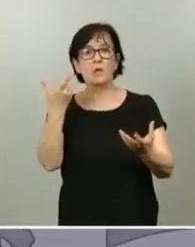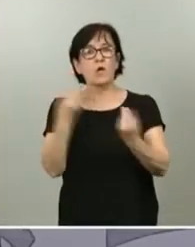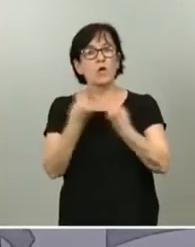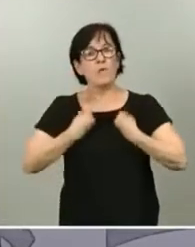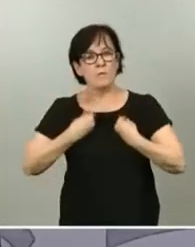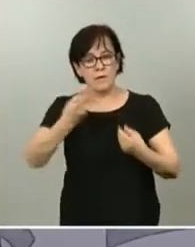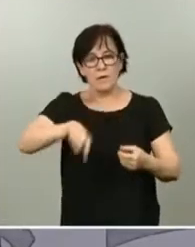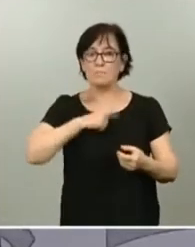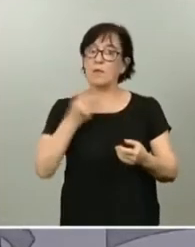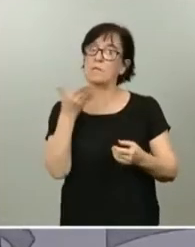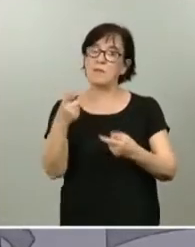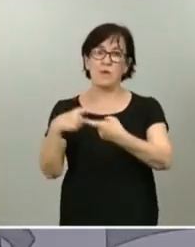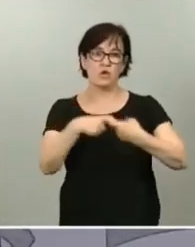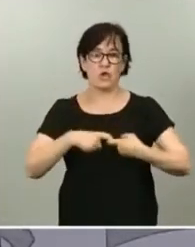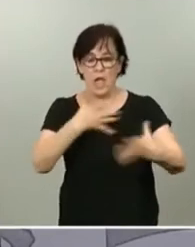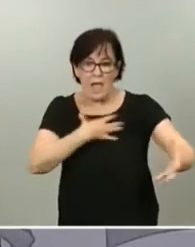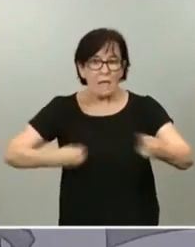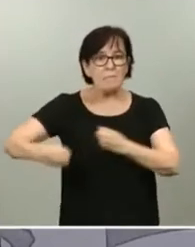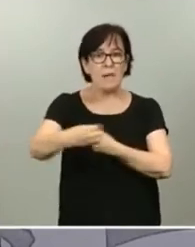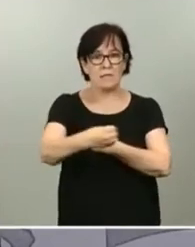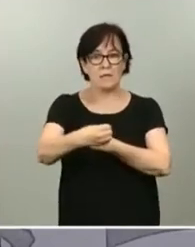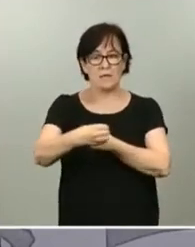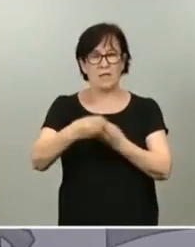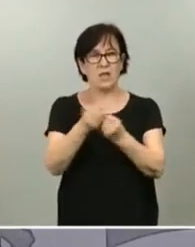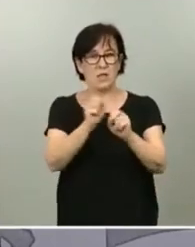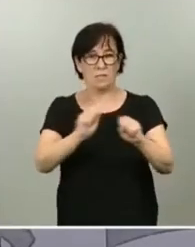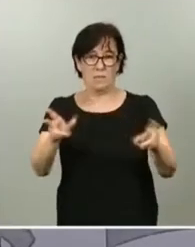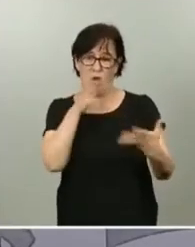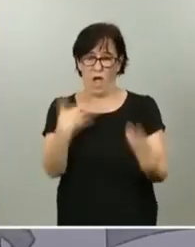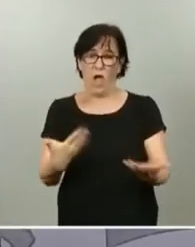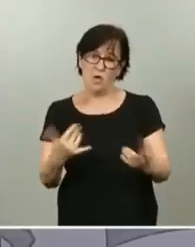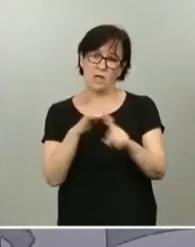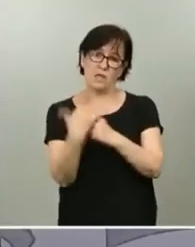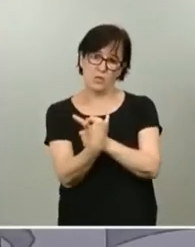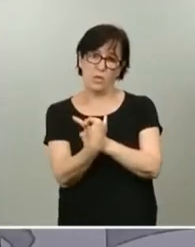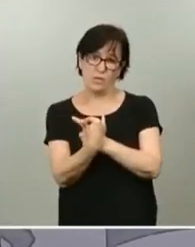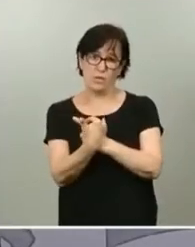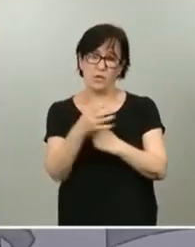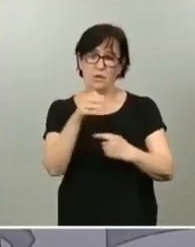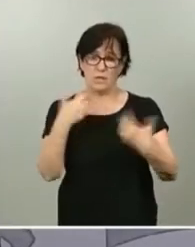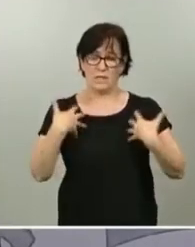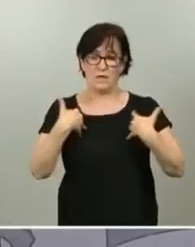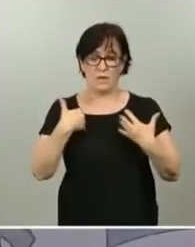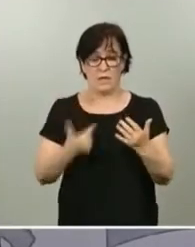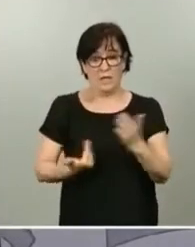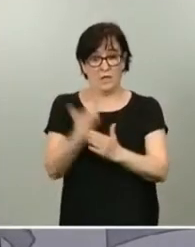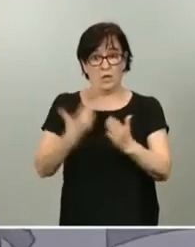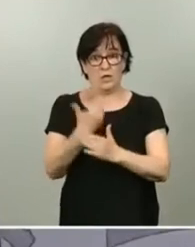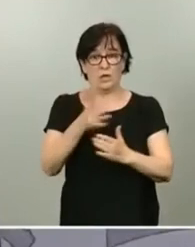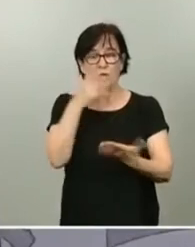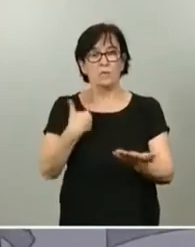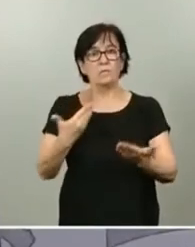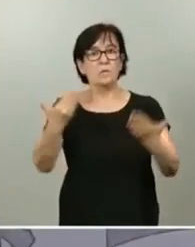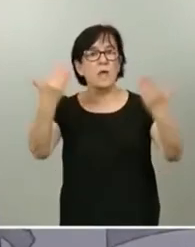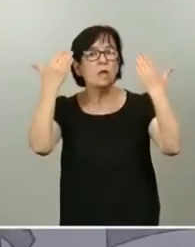solidaridad, empatía con los que peor lo están pasando. Estos días estamos rindiendo tributo